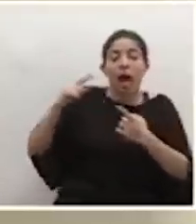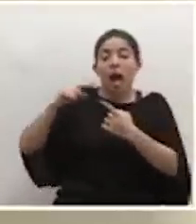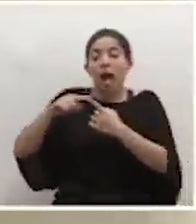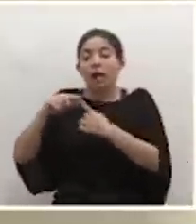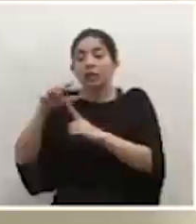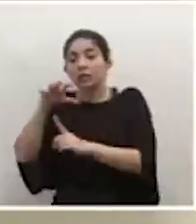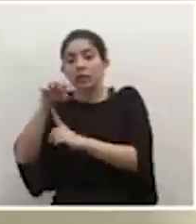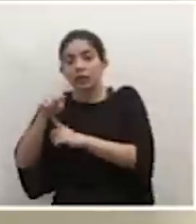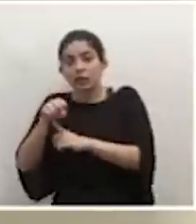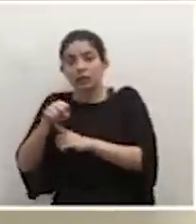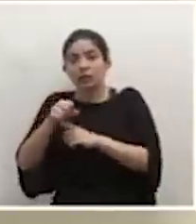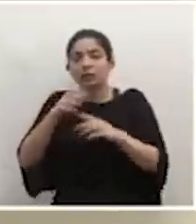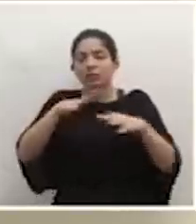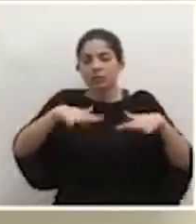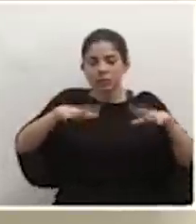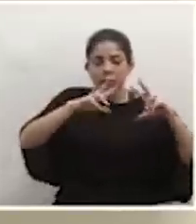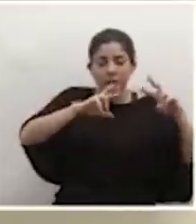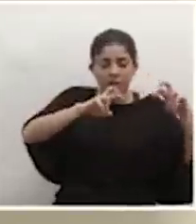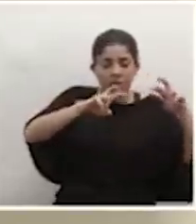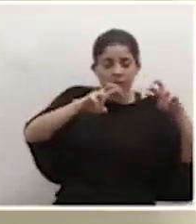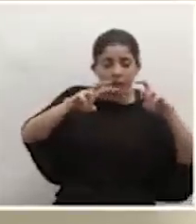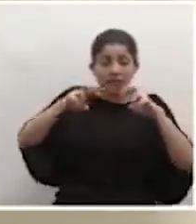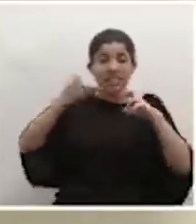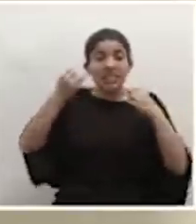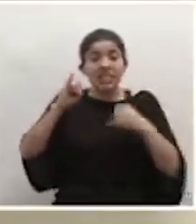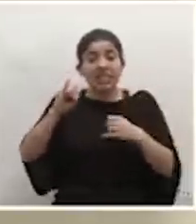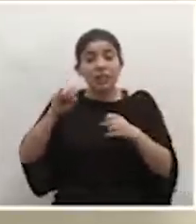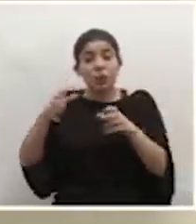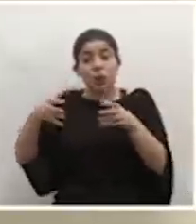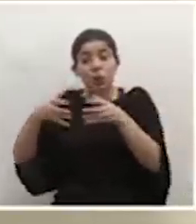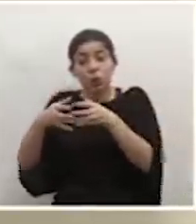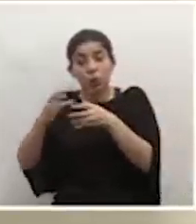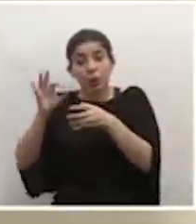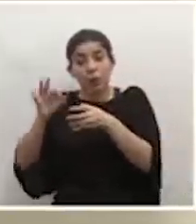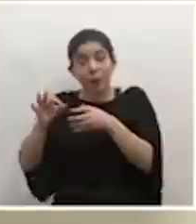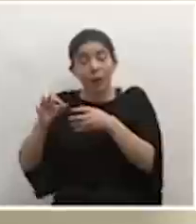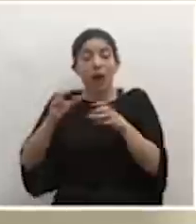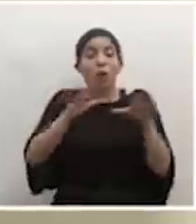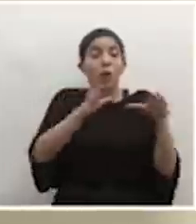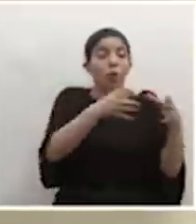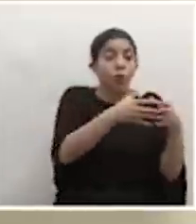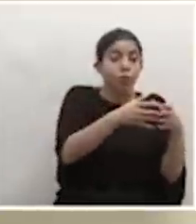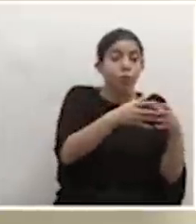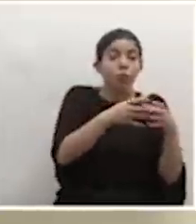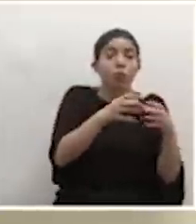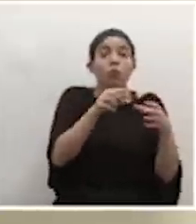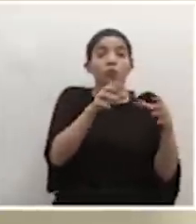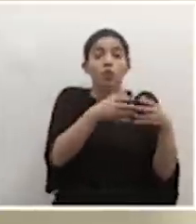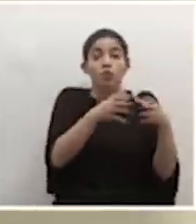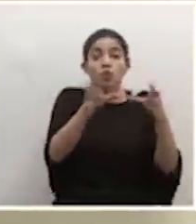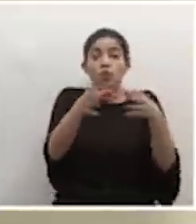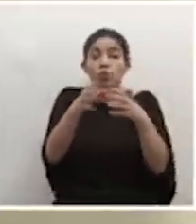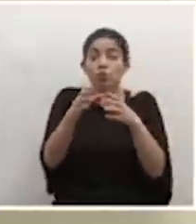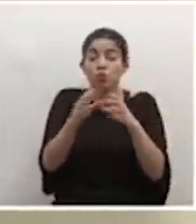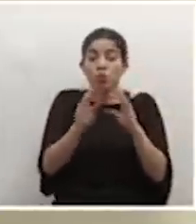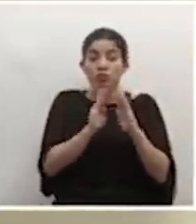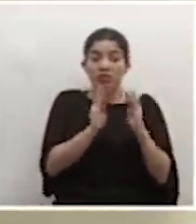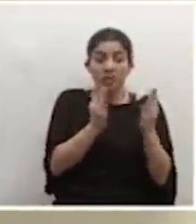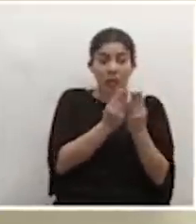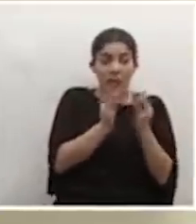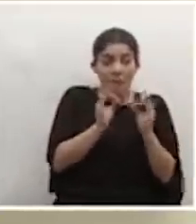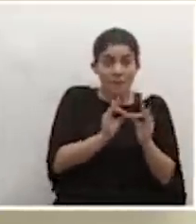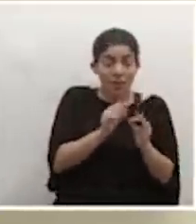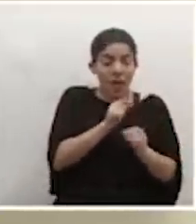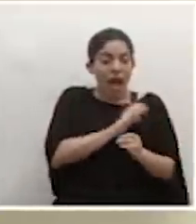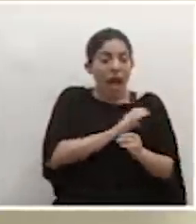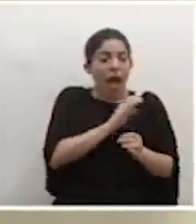captan los casos y eventualmente si están bien agrupados o están ubicados en conglomerados. Si están, cumplen con características